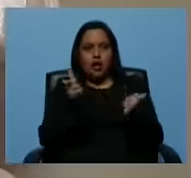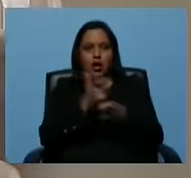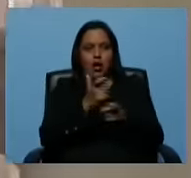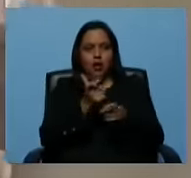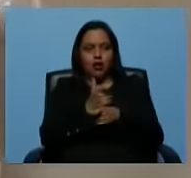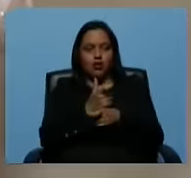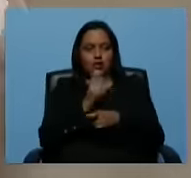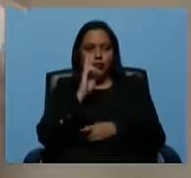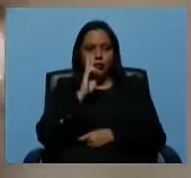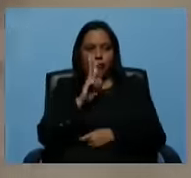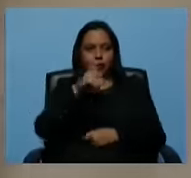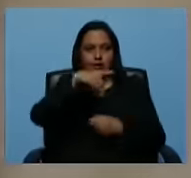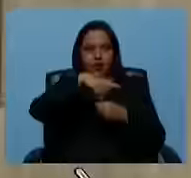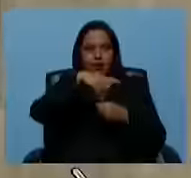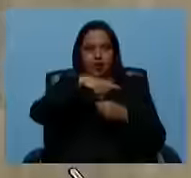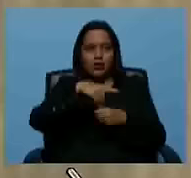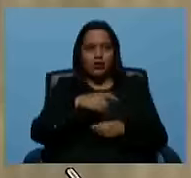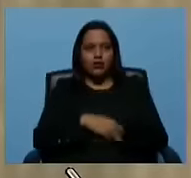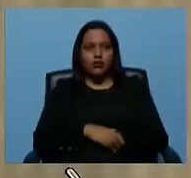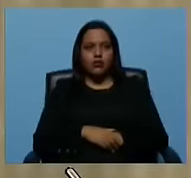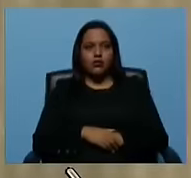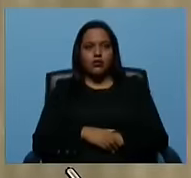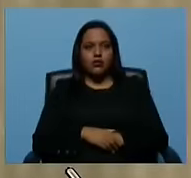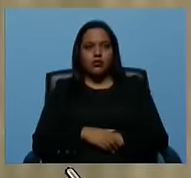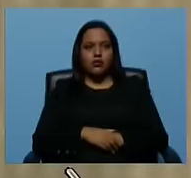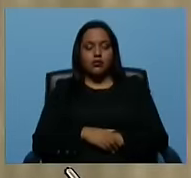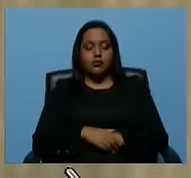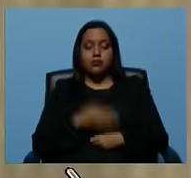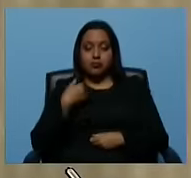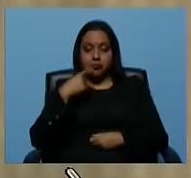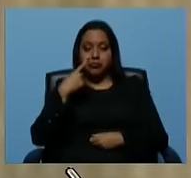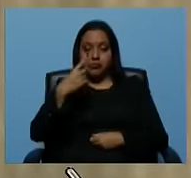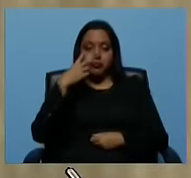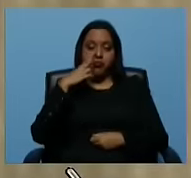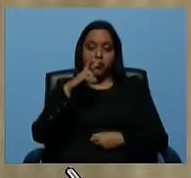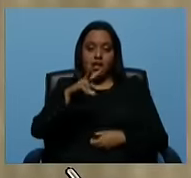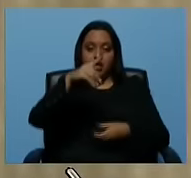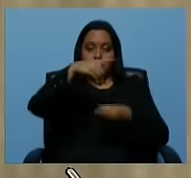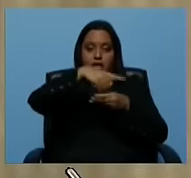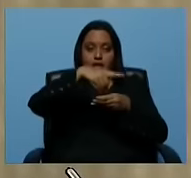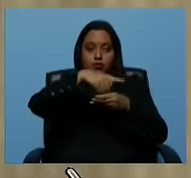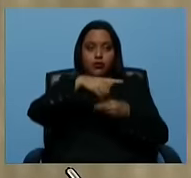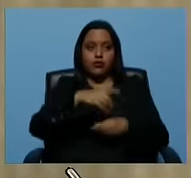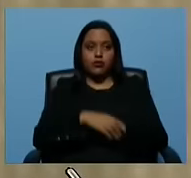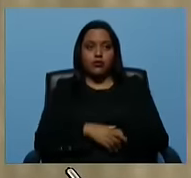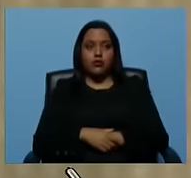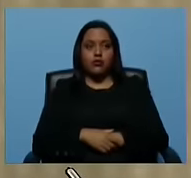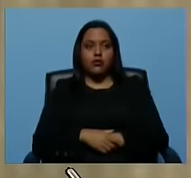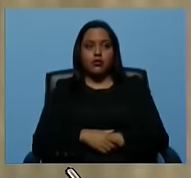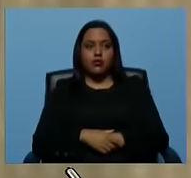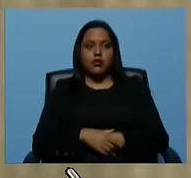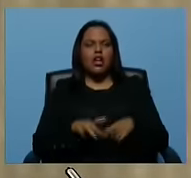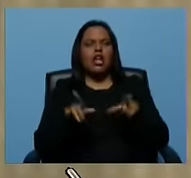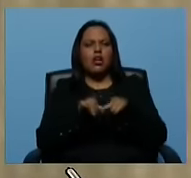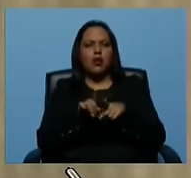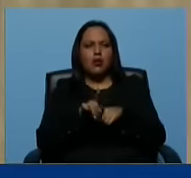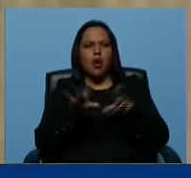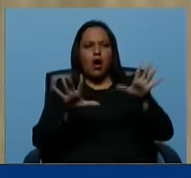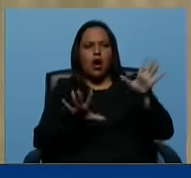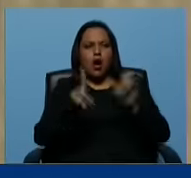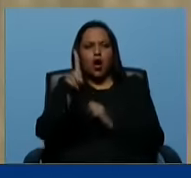Ver detalles. Cuando uno se mete en ver detalles, estoy igual que el 11 de abril